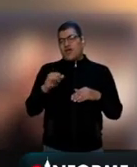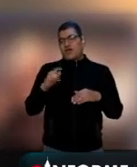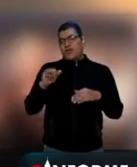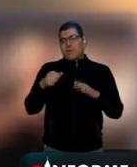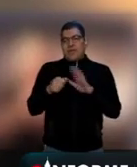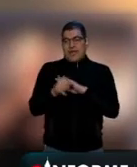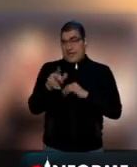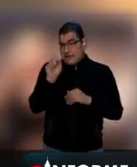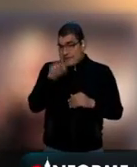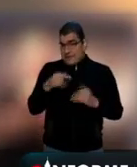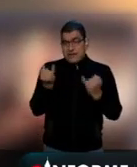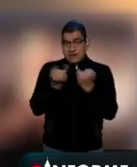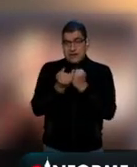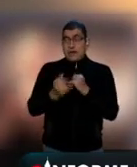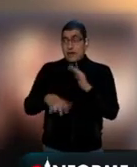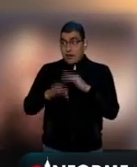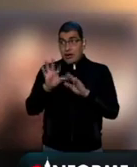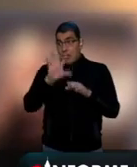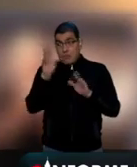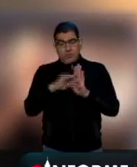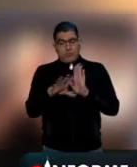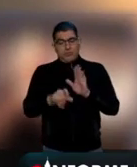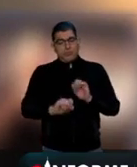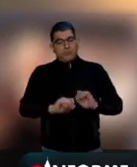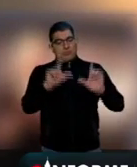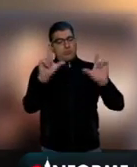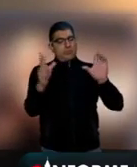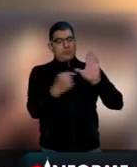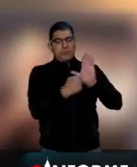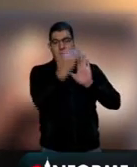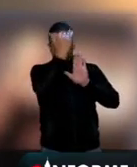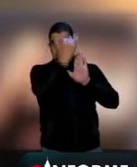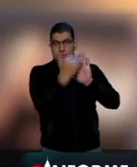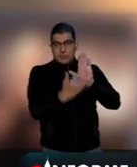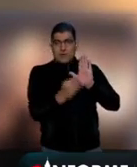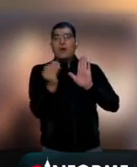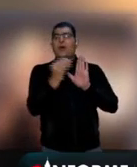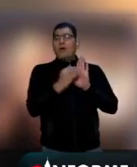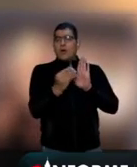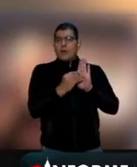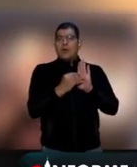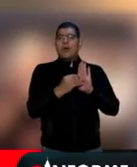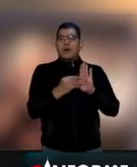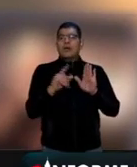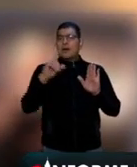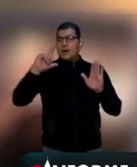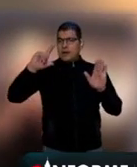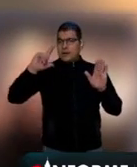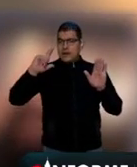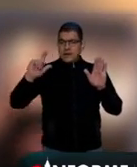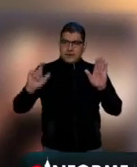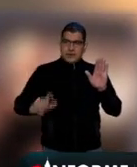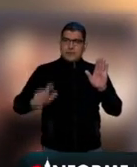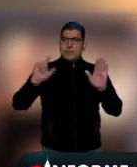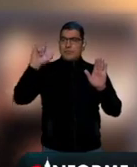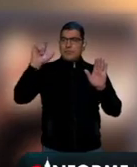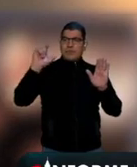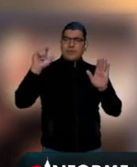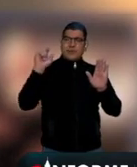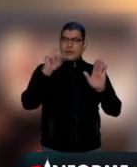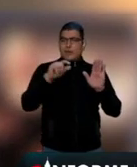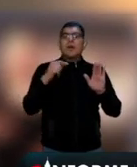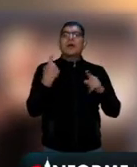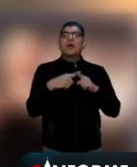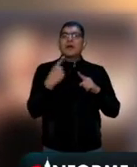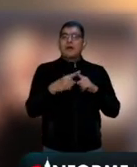una toma de pantalla, una captura de pantalla, donde todavía se ve el cursor de alguien